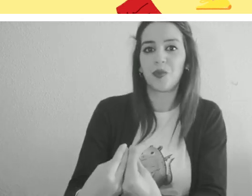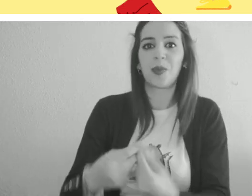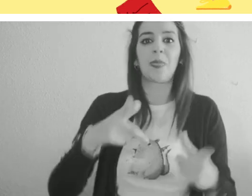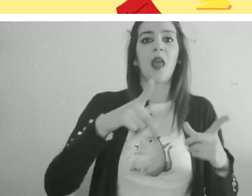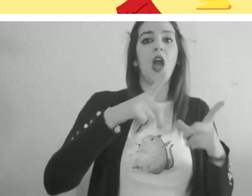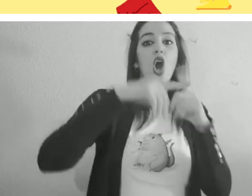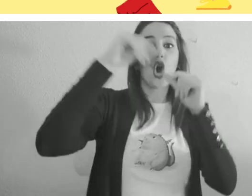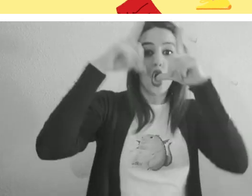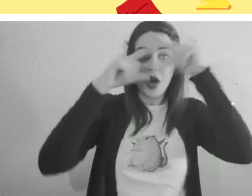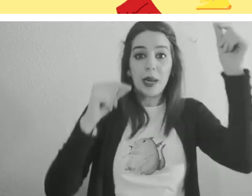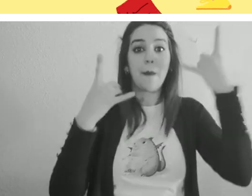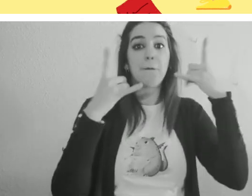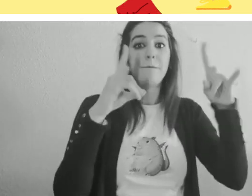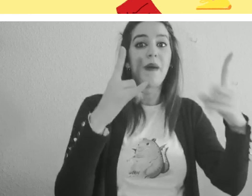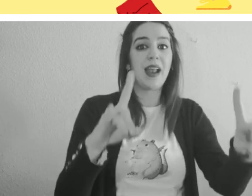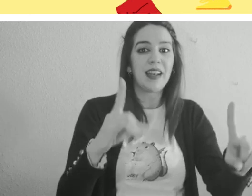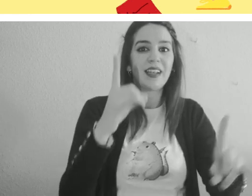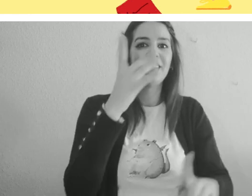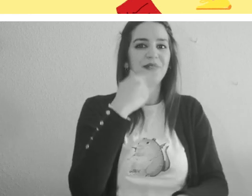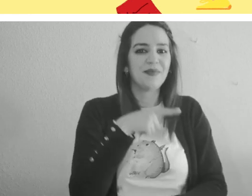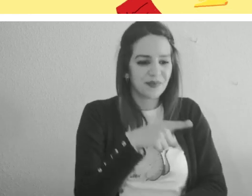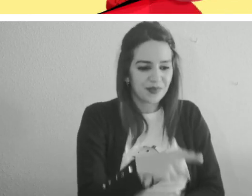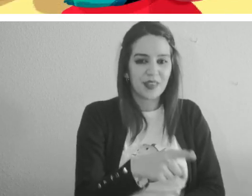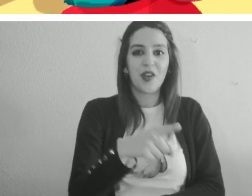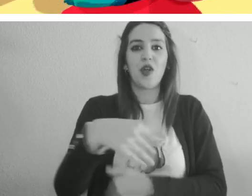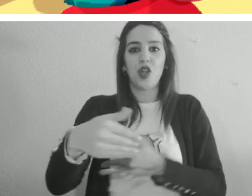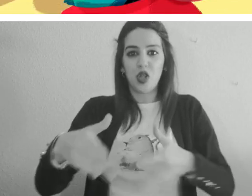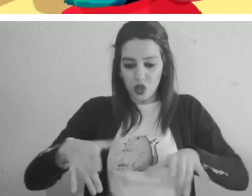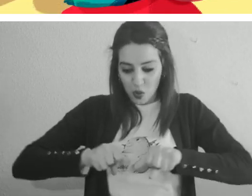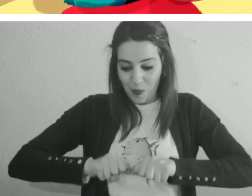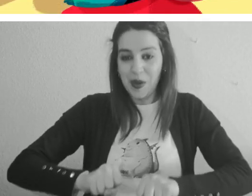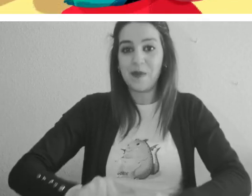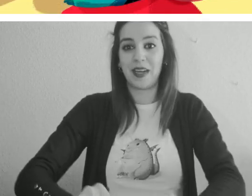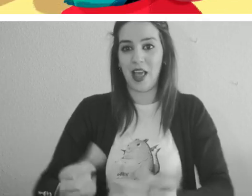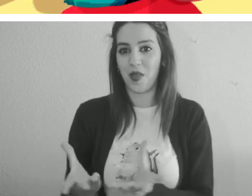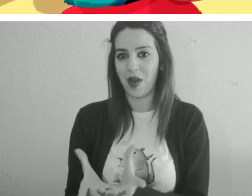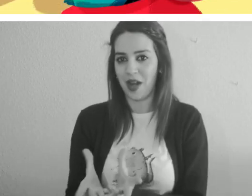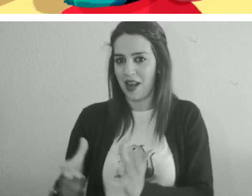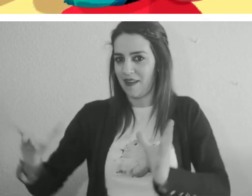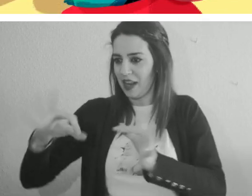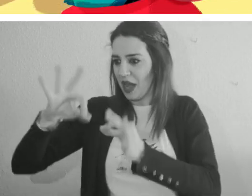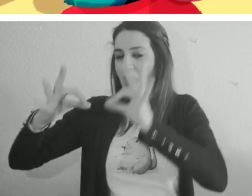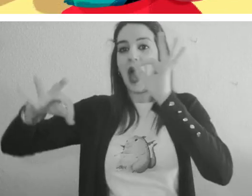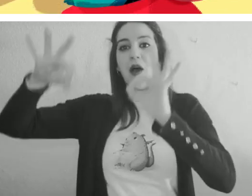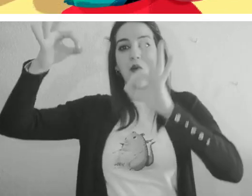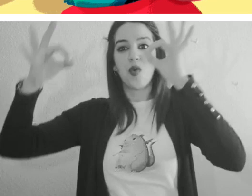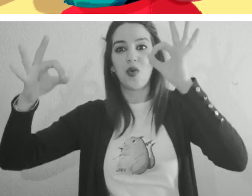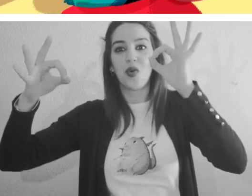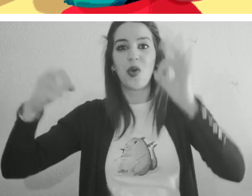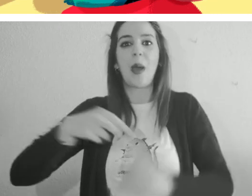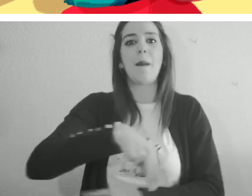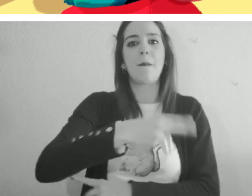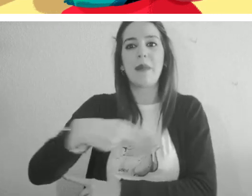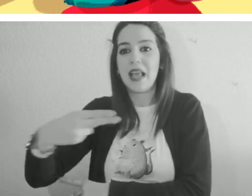conoció el parque, el supermercado, las pompas de jabón de la bañera, probó el pescado e